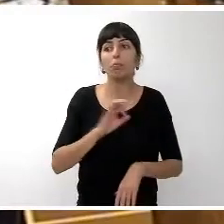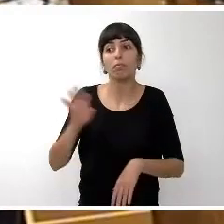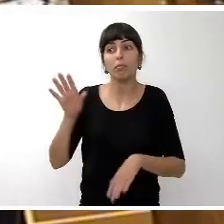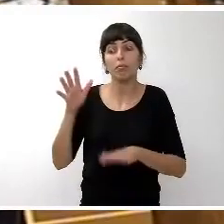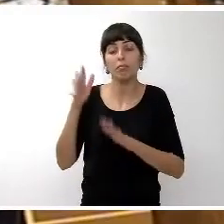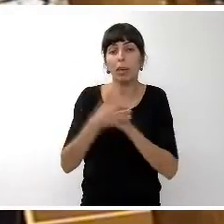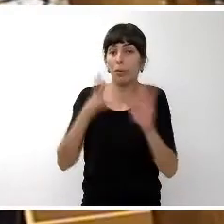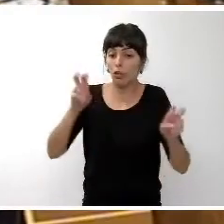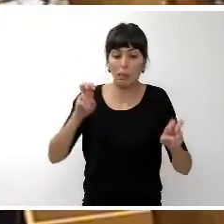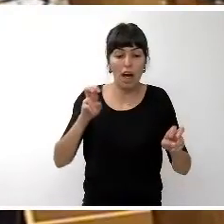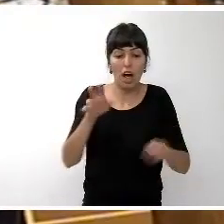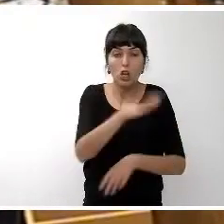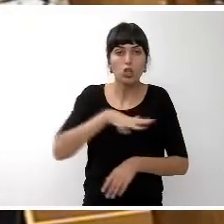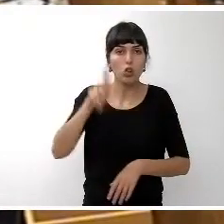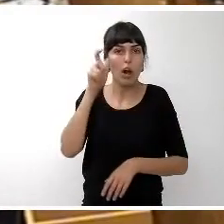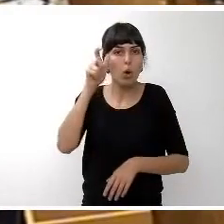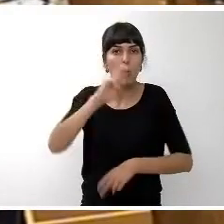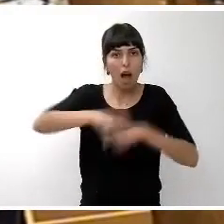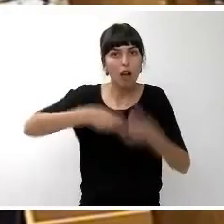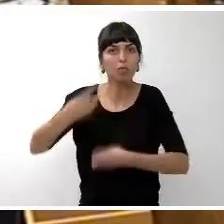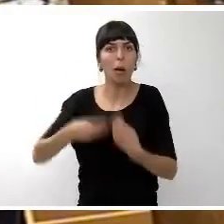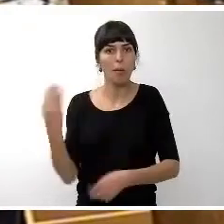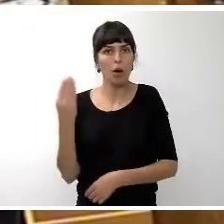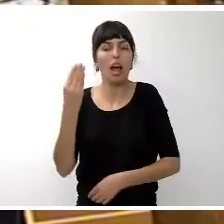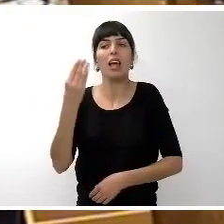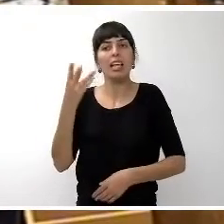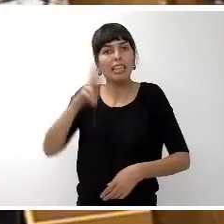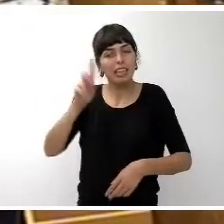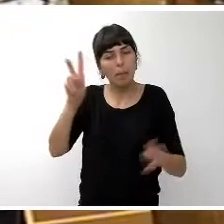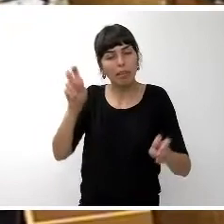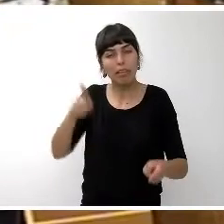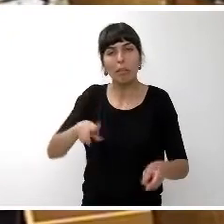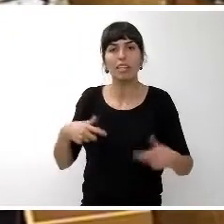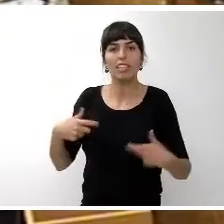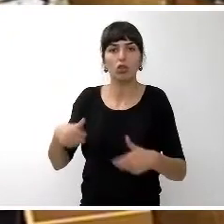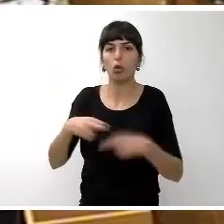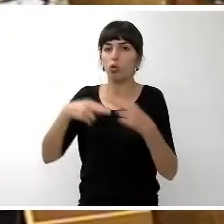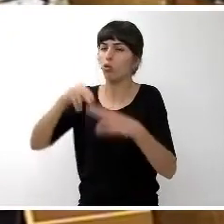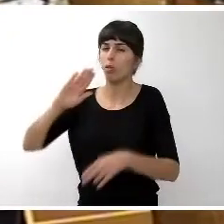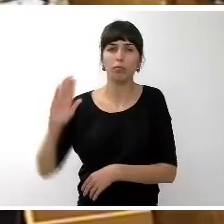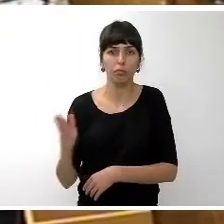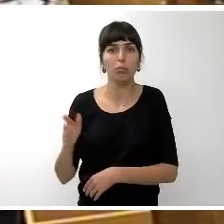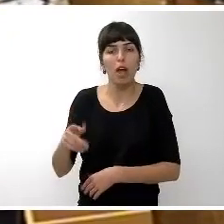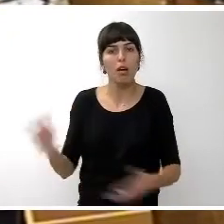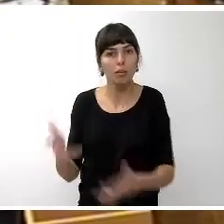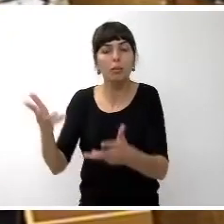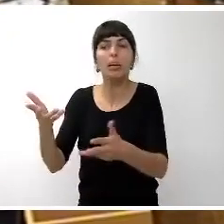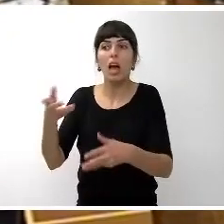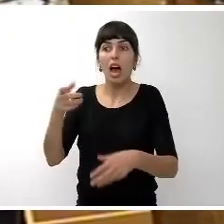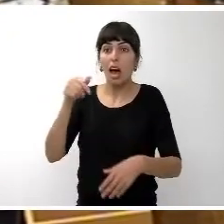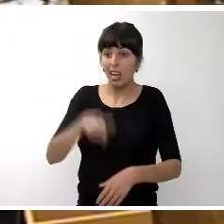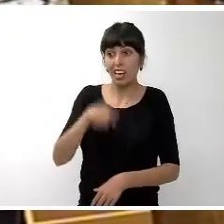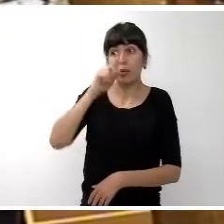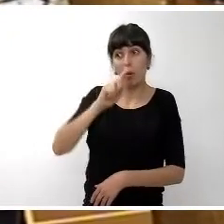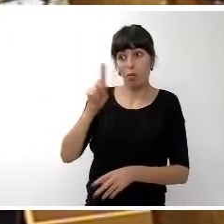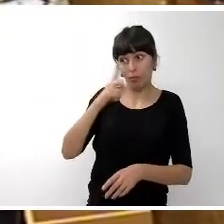hablamos del sector de la construcción tan castigado, usted tiene que recordar la importante inversión que este cabildo